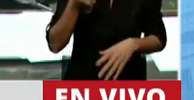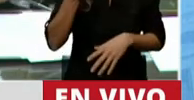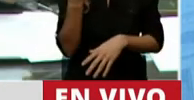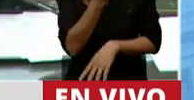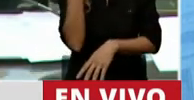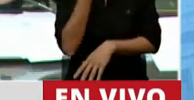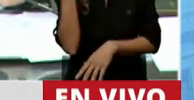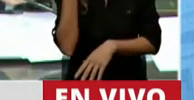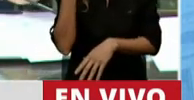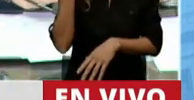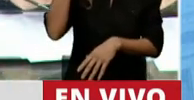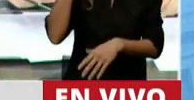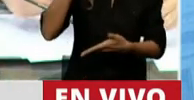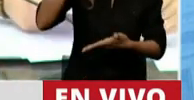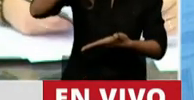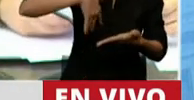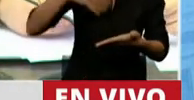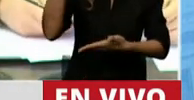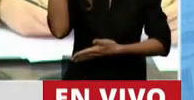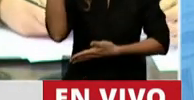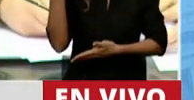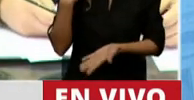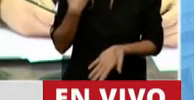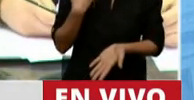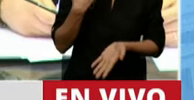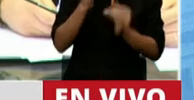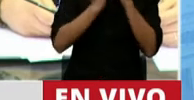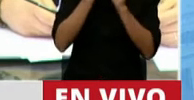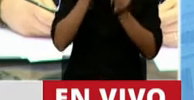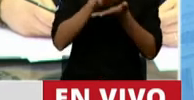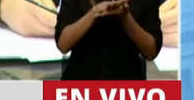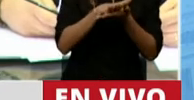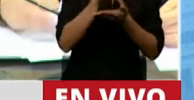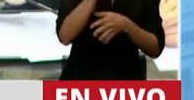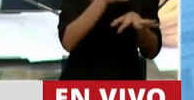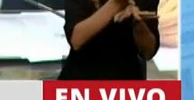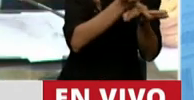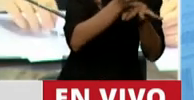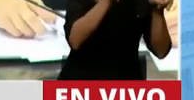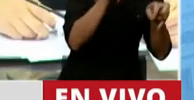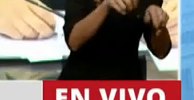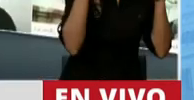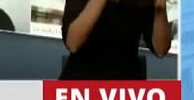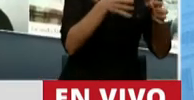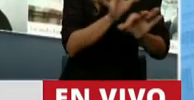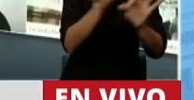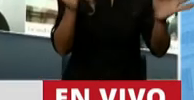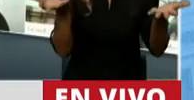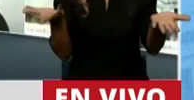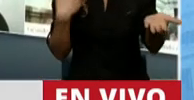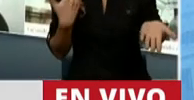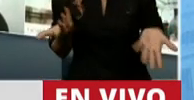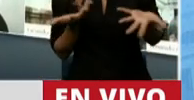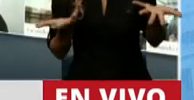palabra educación. Y así estamos, señor Ministro. Pero quiero aprovechar esta oportunidad. Son muchas